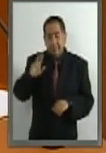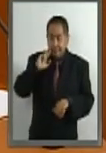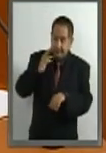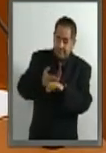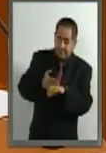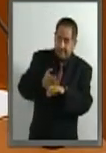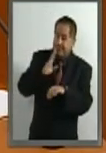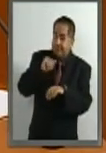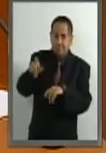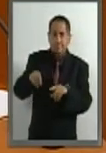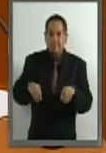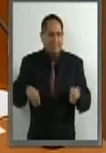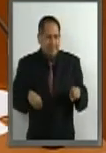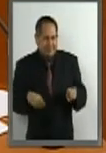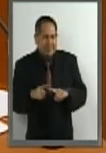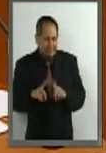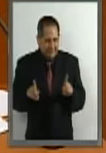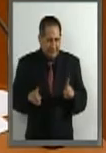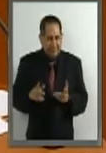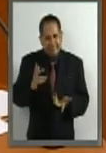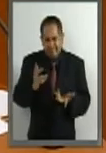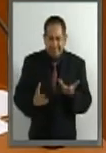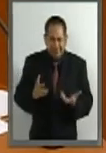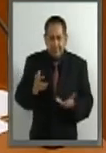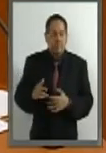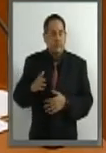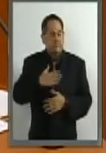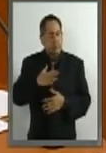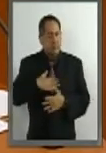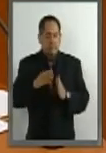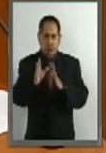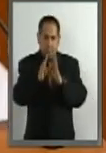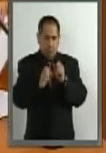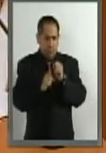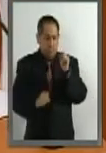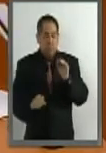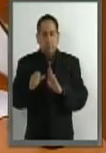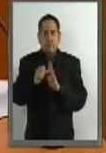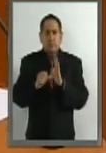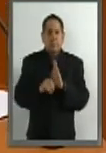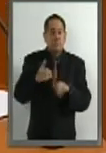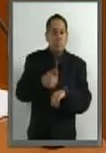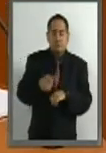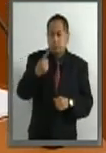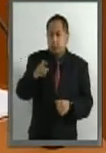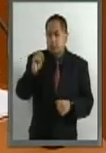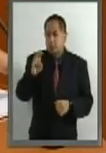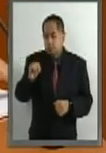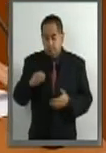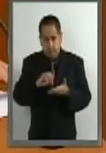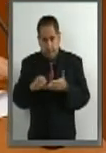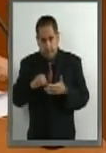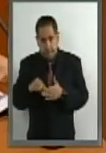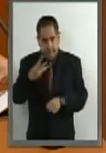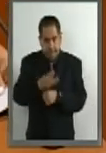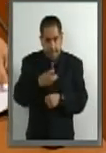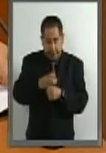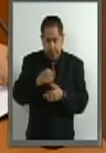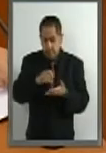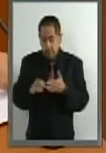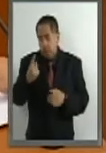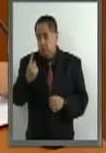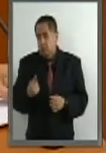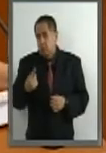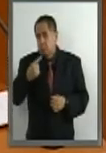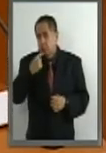dicha conducta. Es importante señalar que nuestra Constitución, en el artículo 109, fracción tercera, párrafo primera,